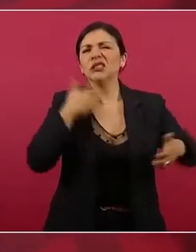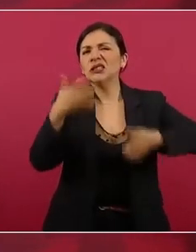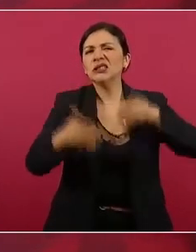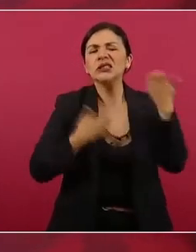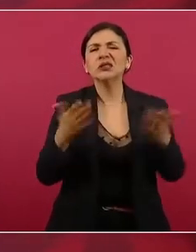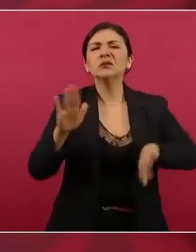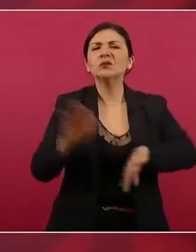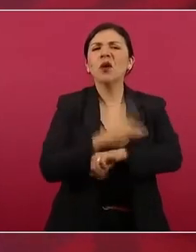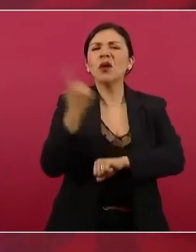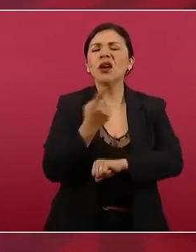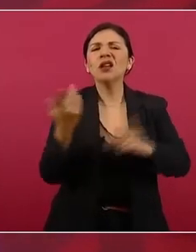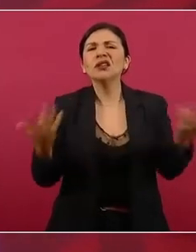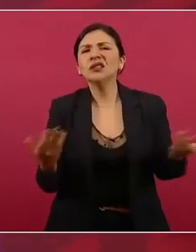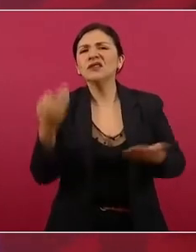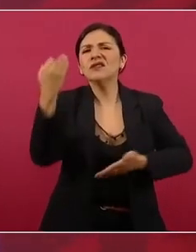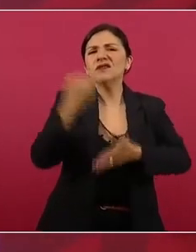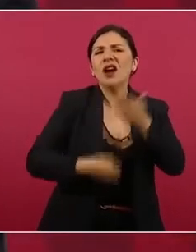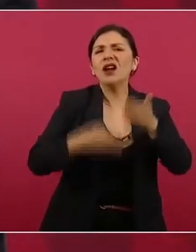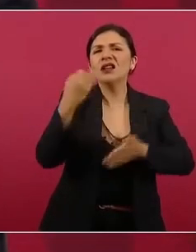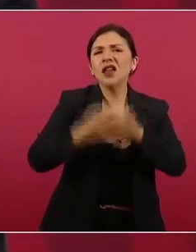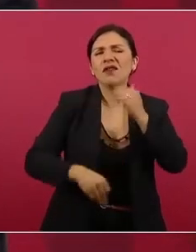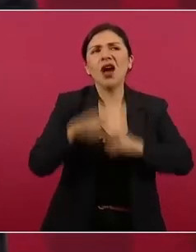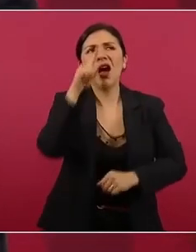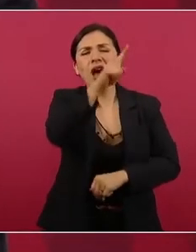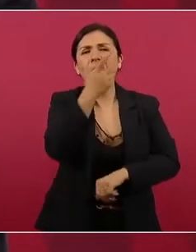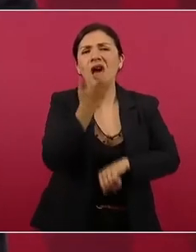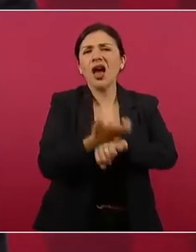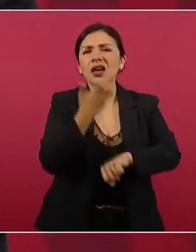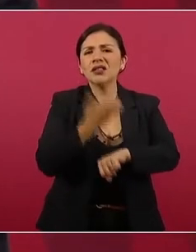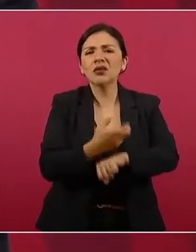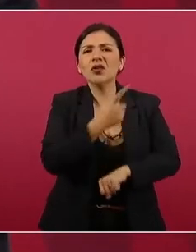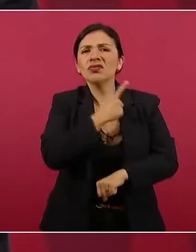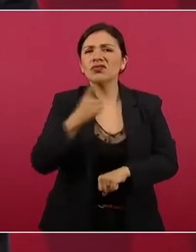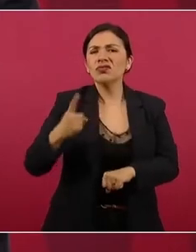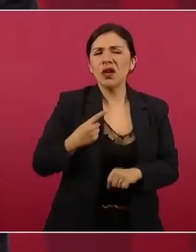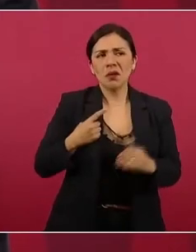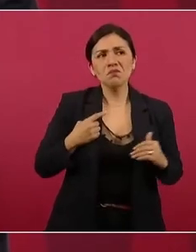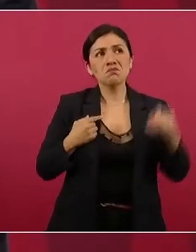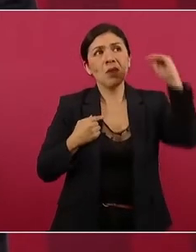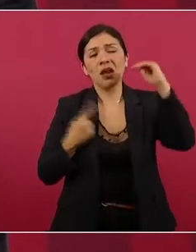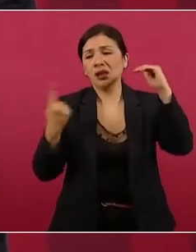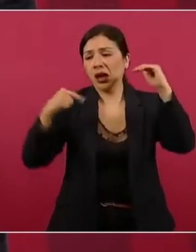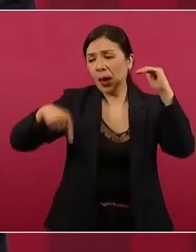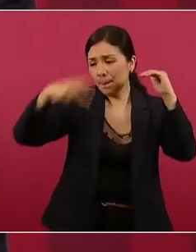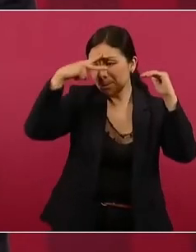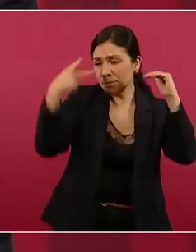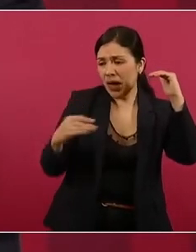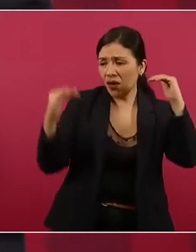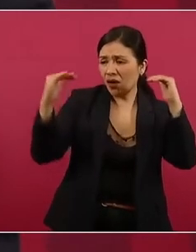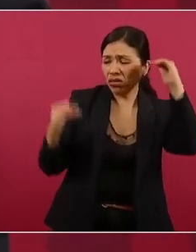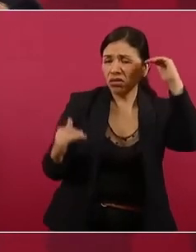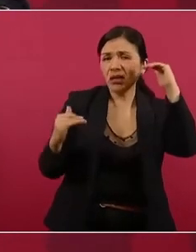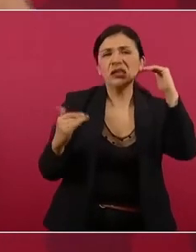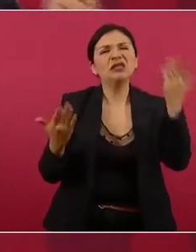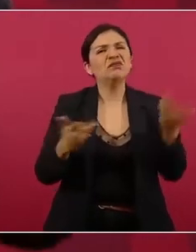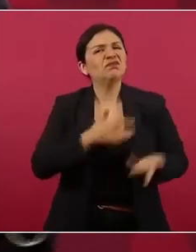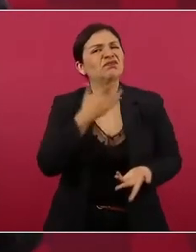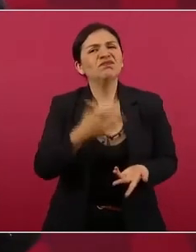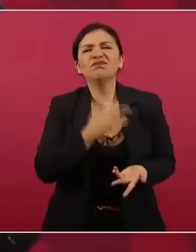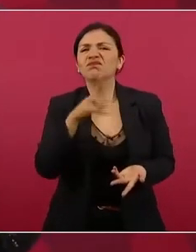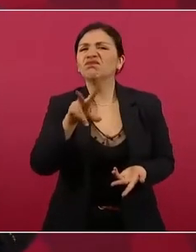déficit de Estados Unidos con relación a México y que por eso